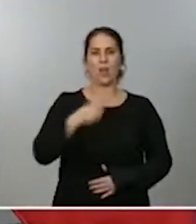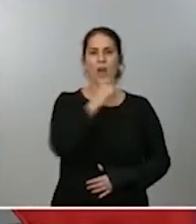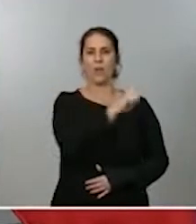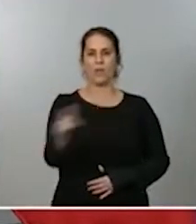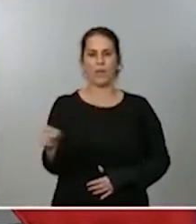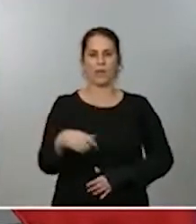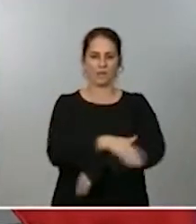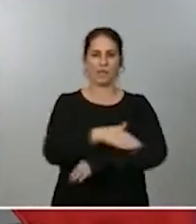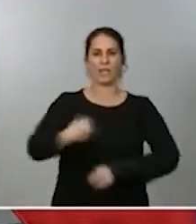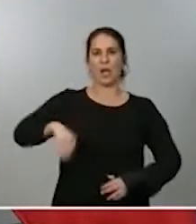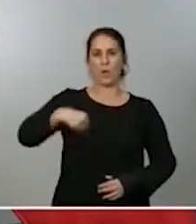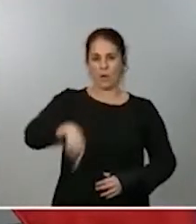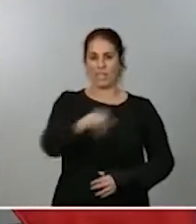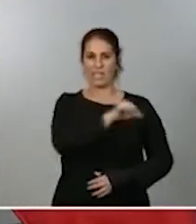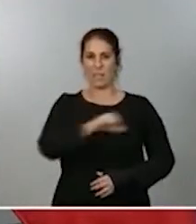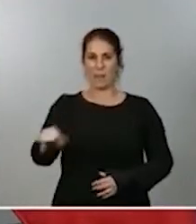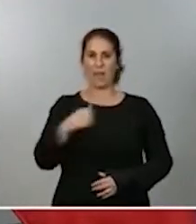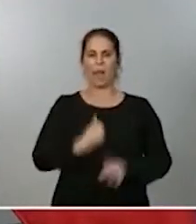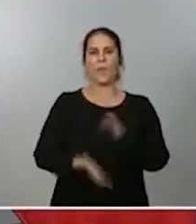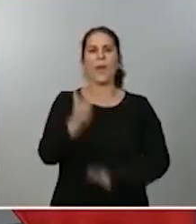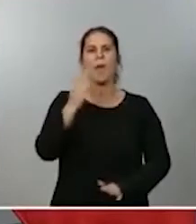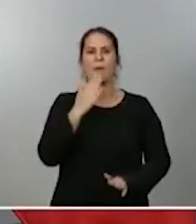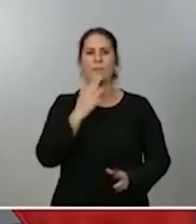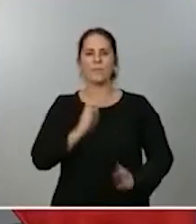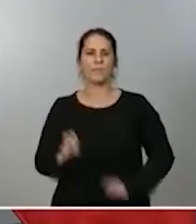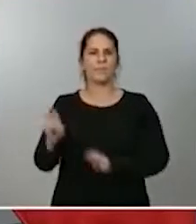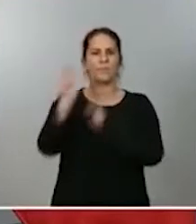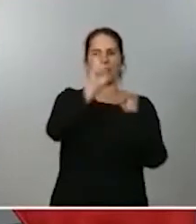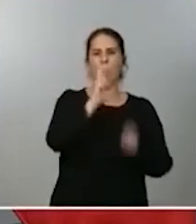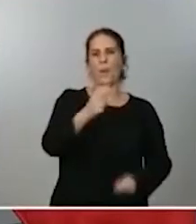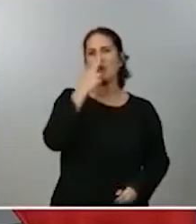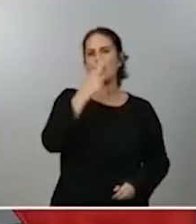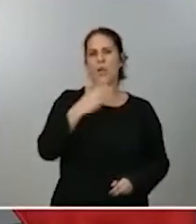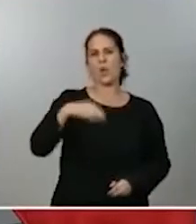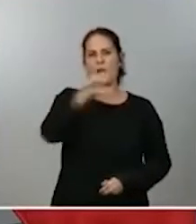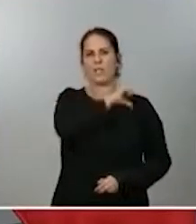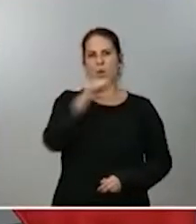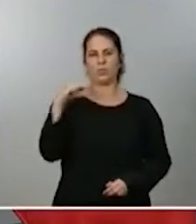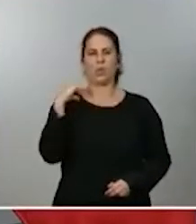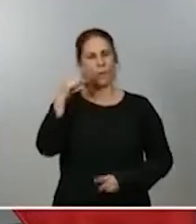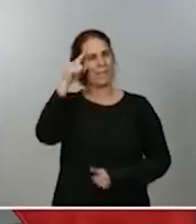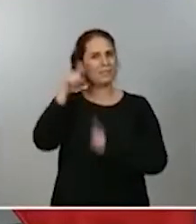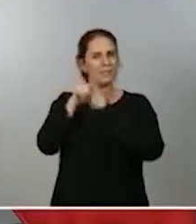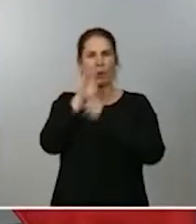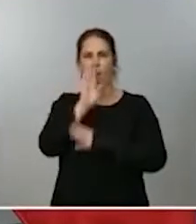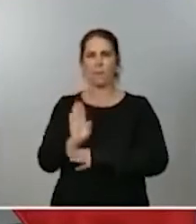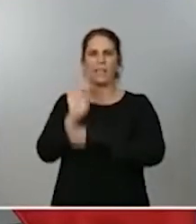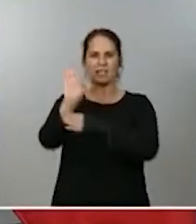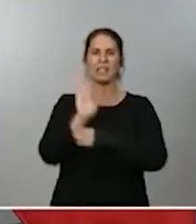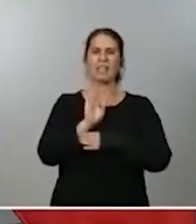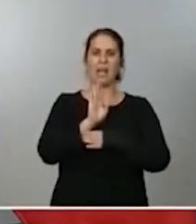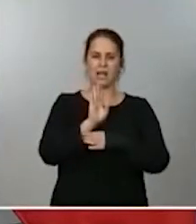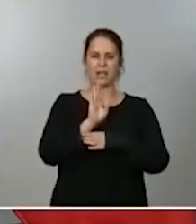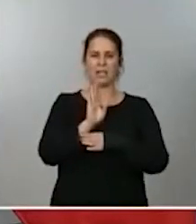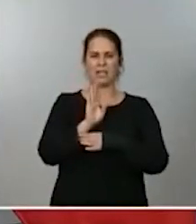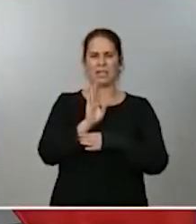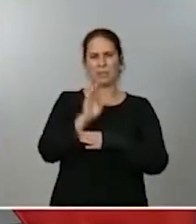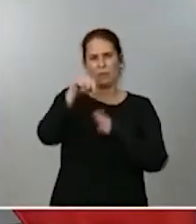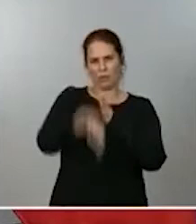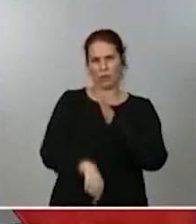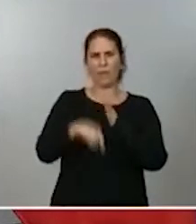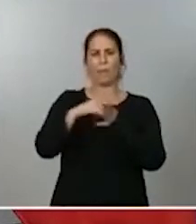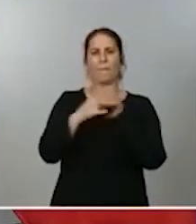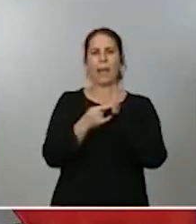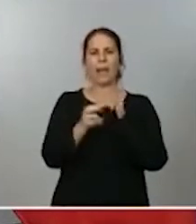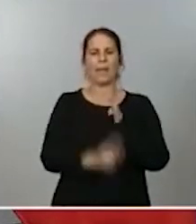una ronda de visitas a las comunidades autónomas para presentar y para profundizar en este plan de recuperación